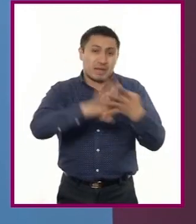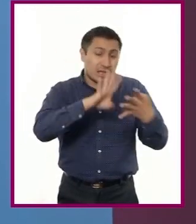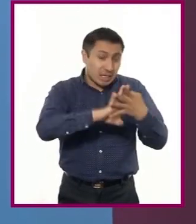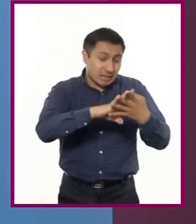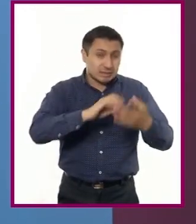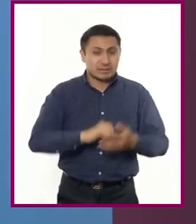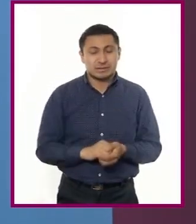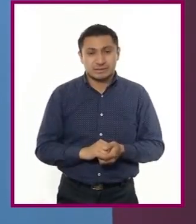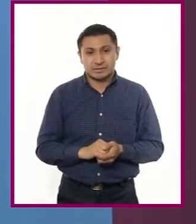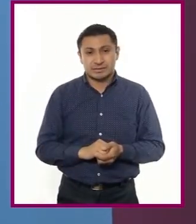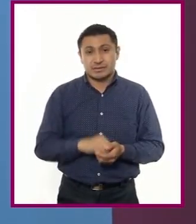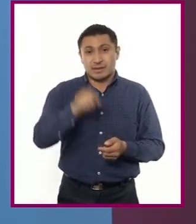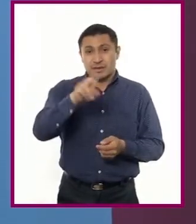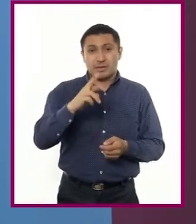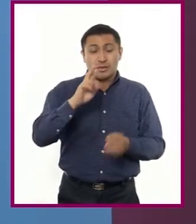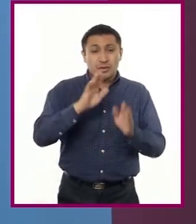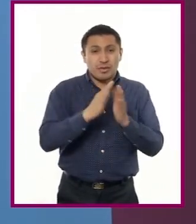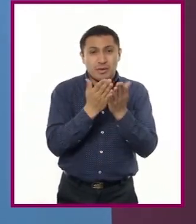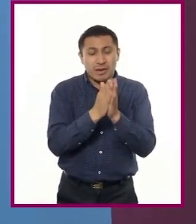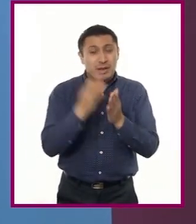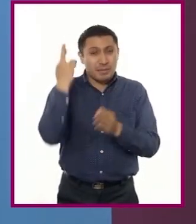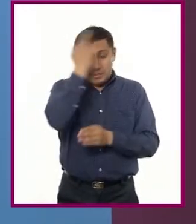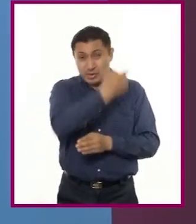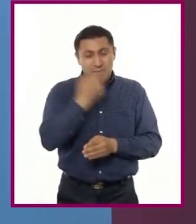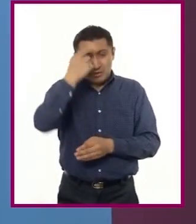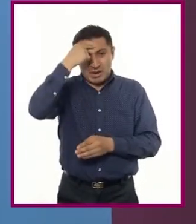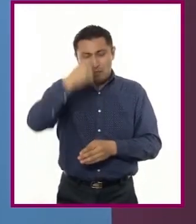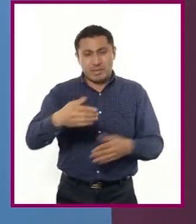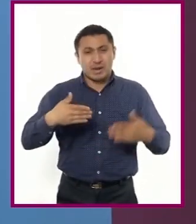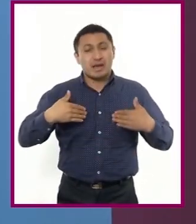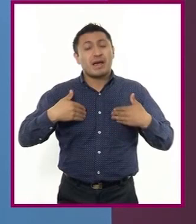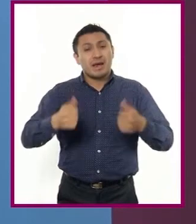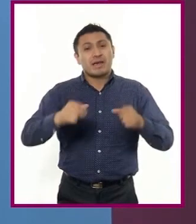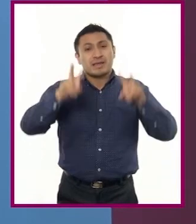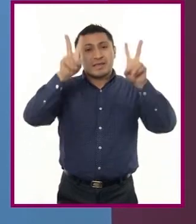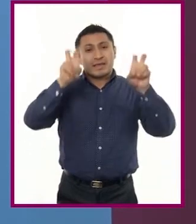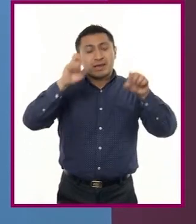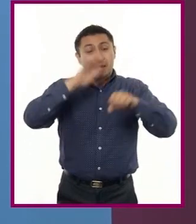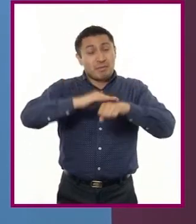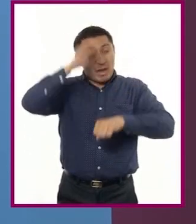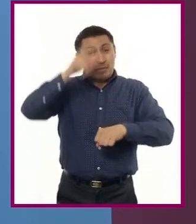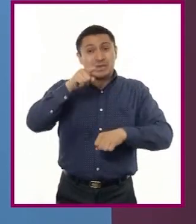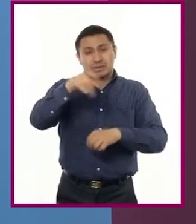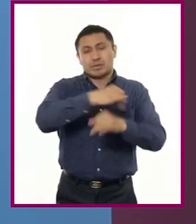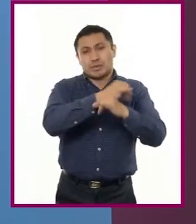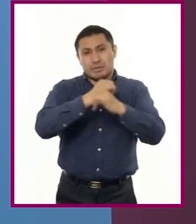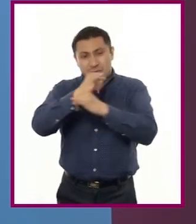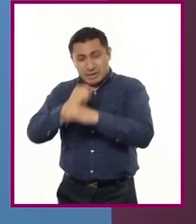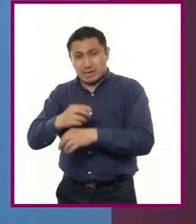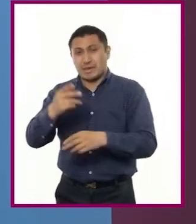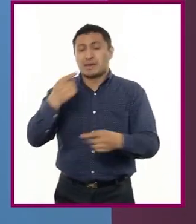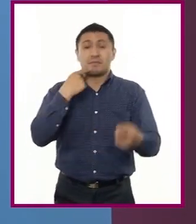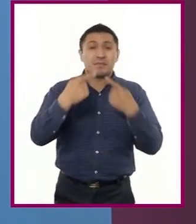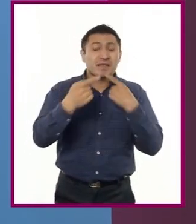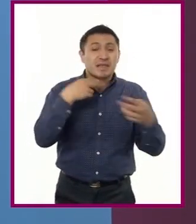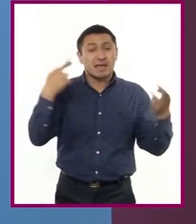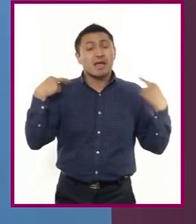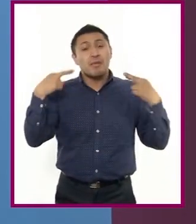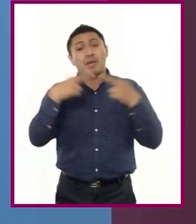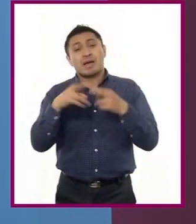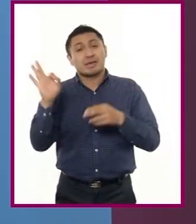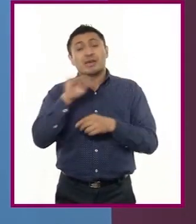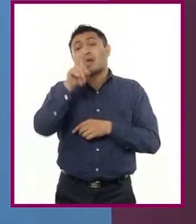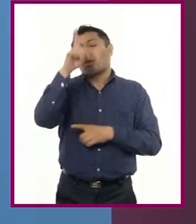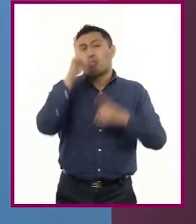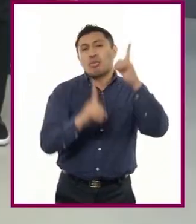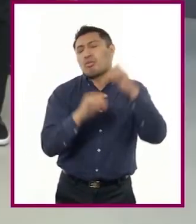libro de texto para complementar el tema visto en esta sesión y comentar con su profesora o profesor las dudas que les